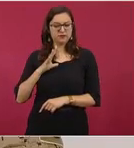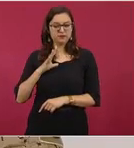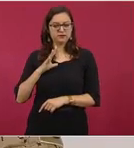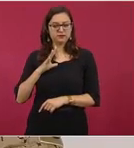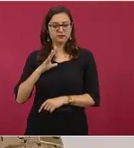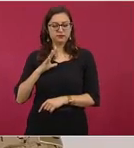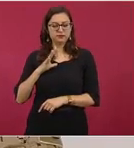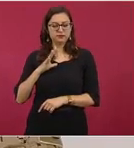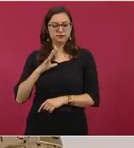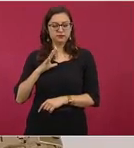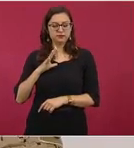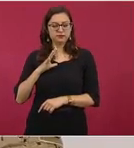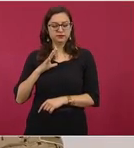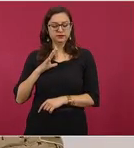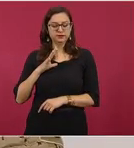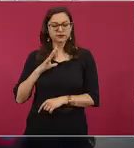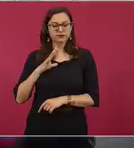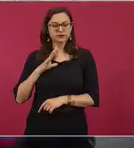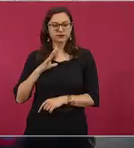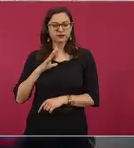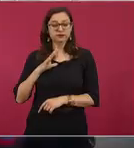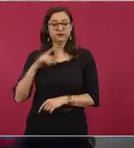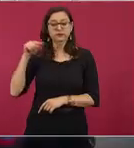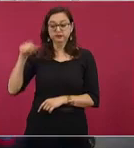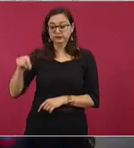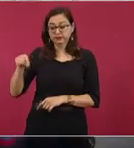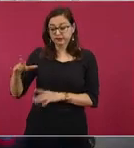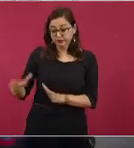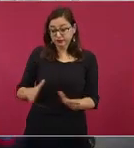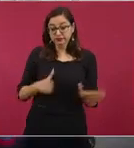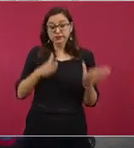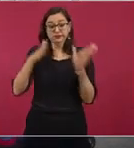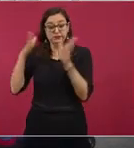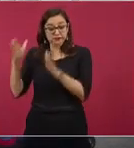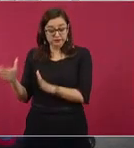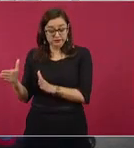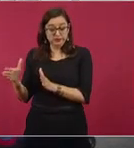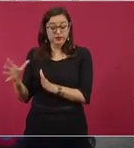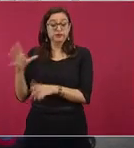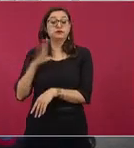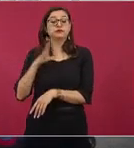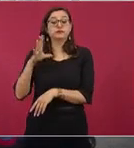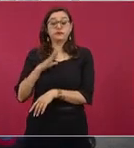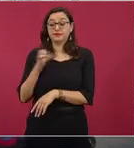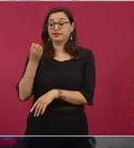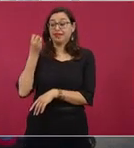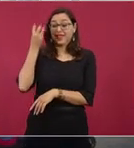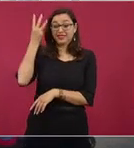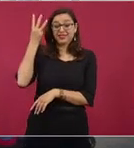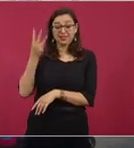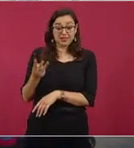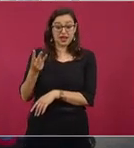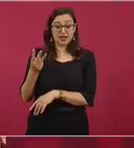Junto a ese predio hay tres más